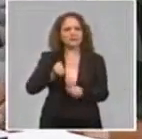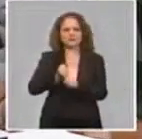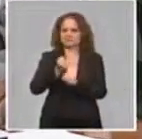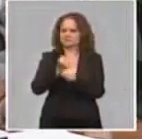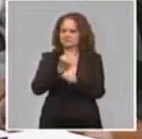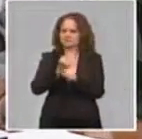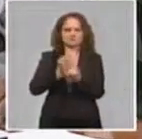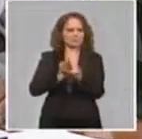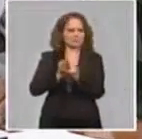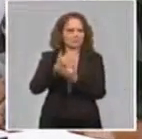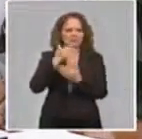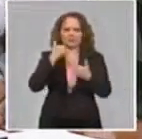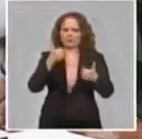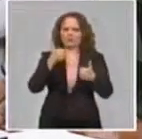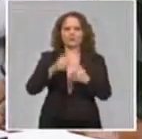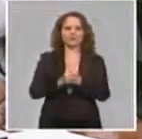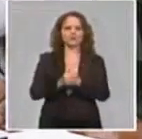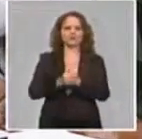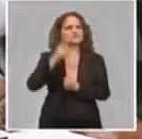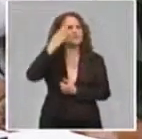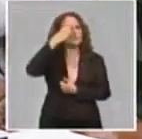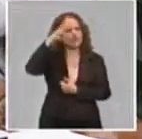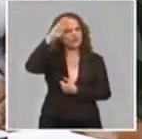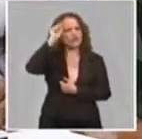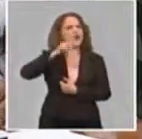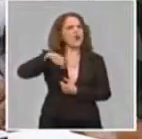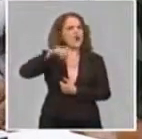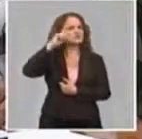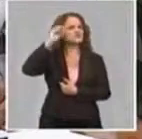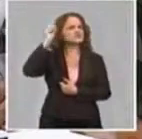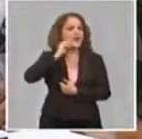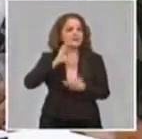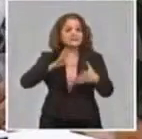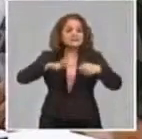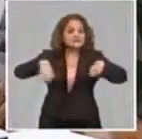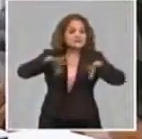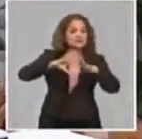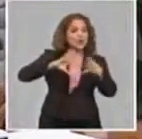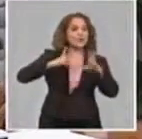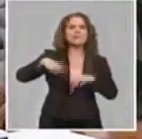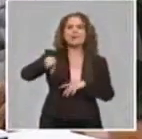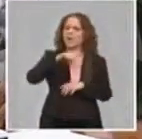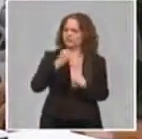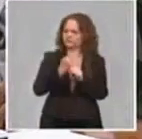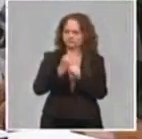los cubanos sabemos trabajar en condiciones complejas y además salir adelante en este caso.